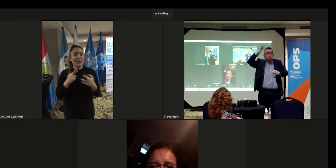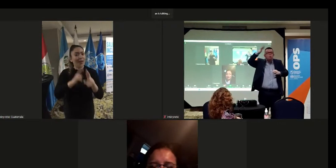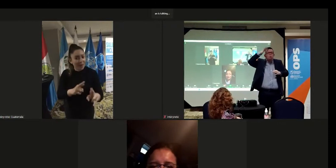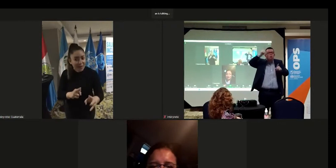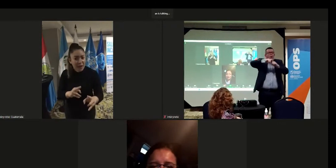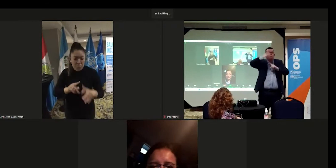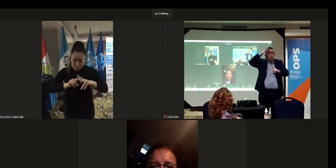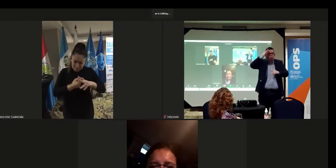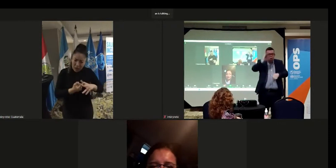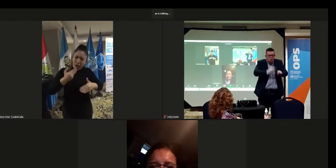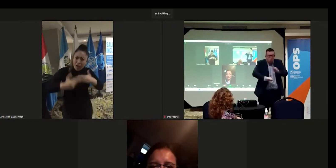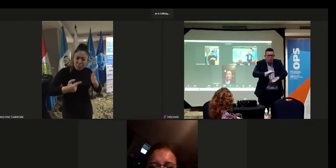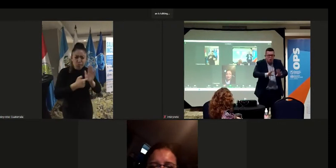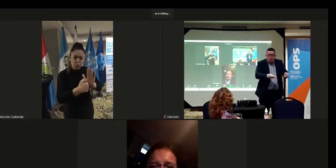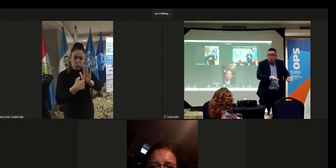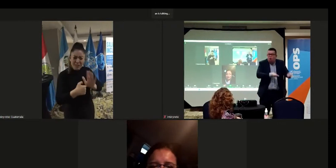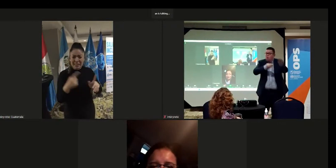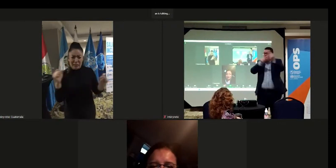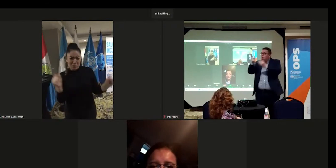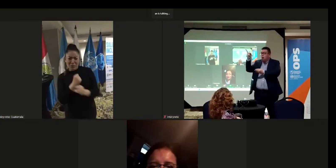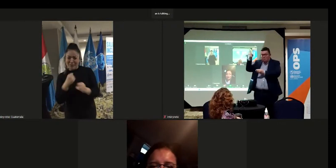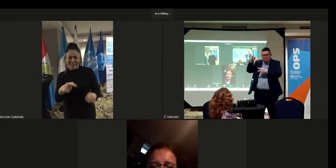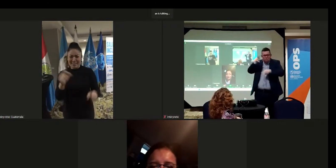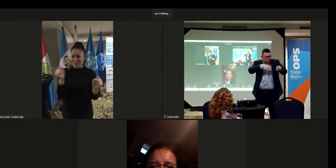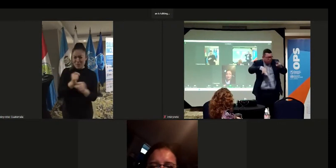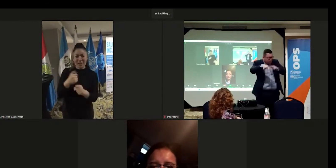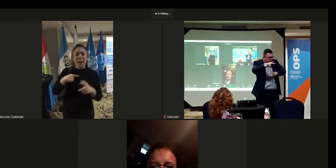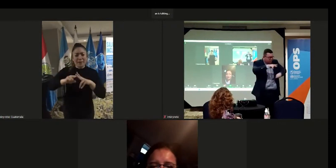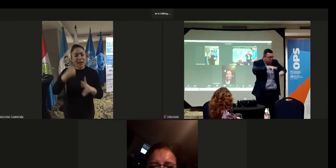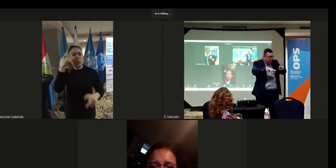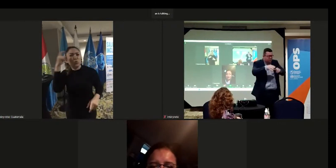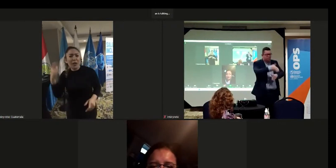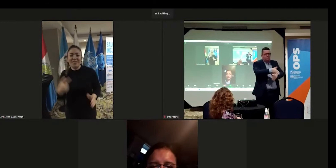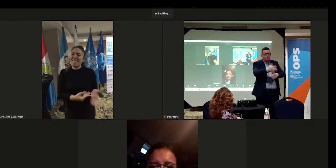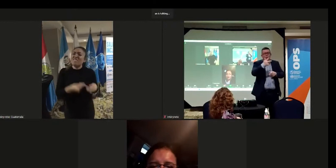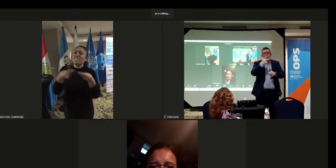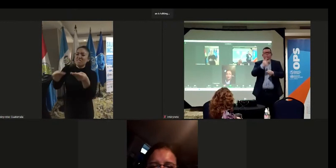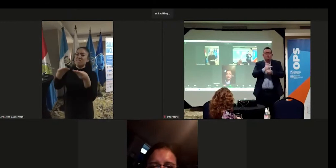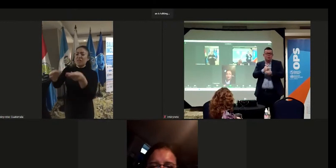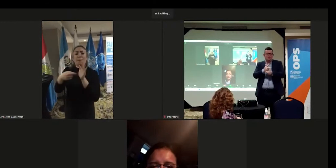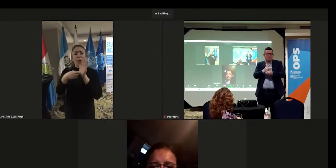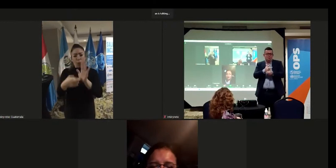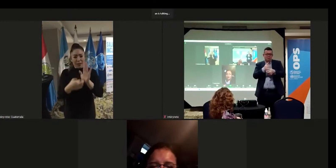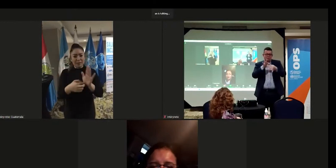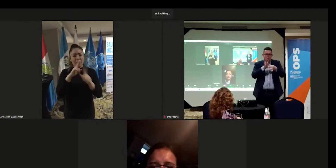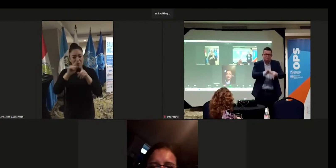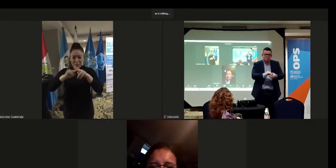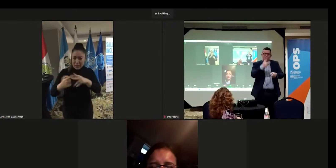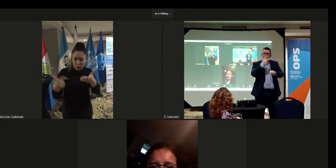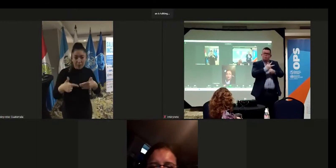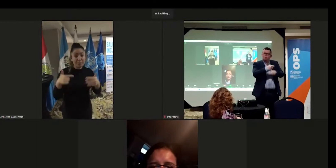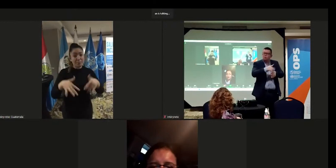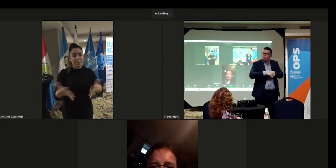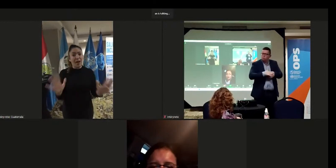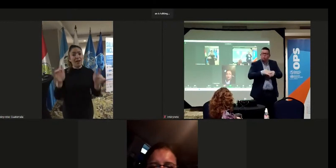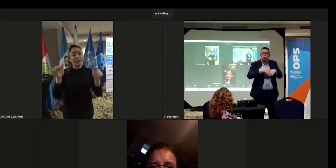Comenzamos a plantear cosas que parecían imposibles, comenzamos a soñar, a entregar propuestas, a conversar con ellos y mira dónde estamos hoy,